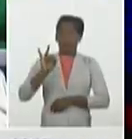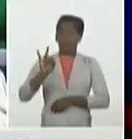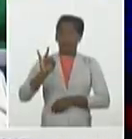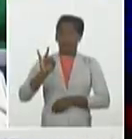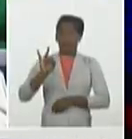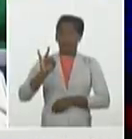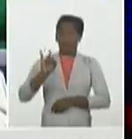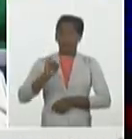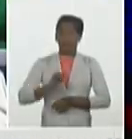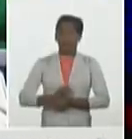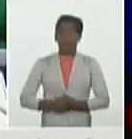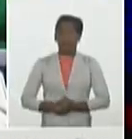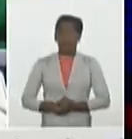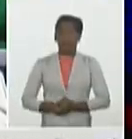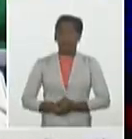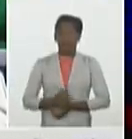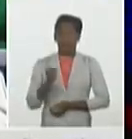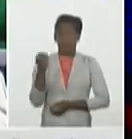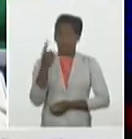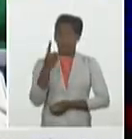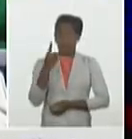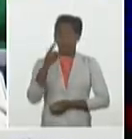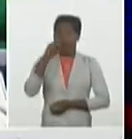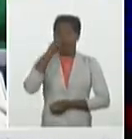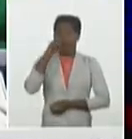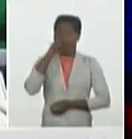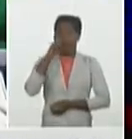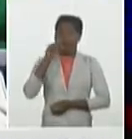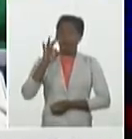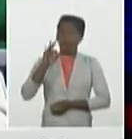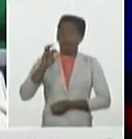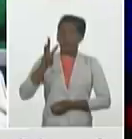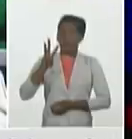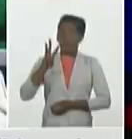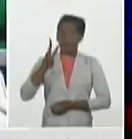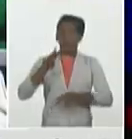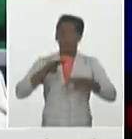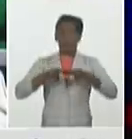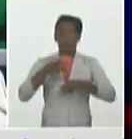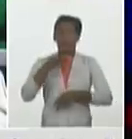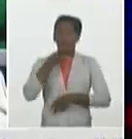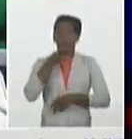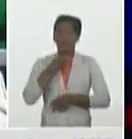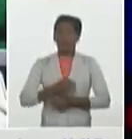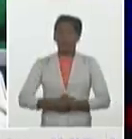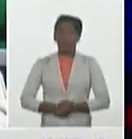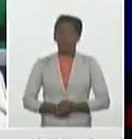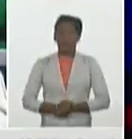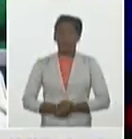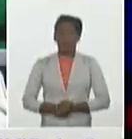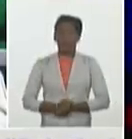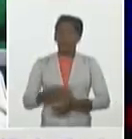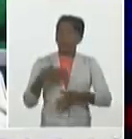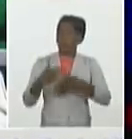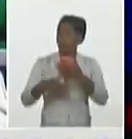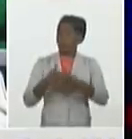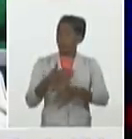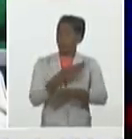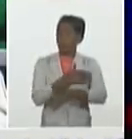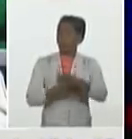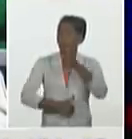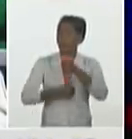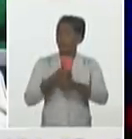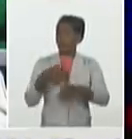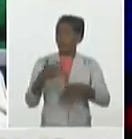un paciente de 83 años del municipio de Habana Vieja, con antecedentes de hipertensión arterial, cardiopatía isquémica